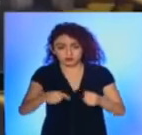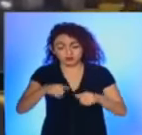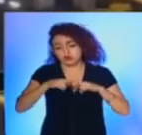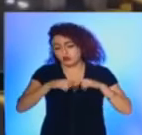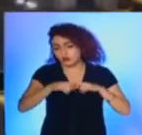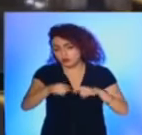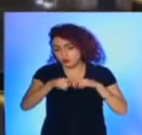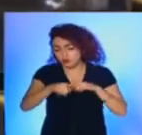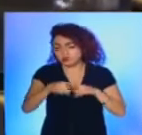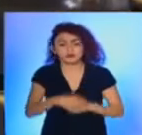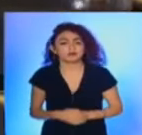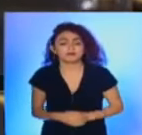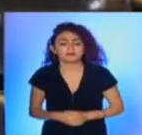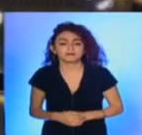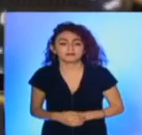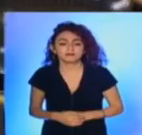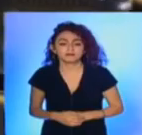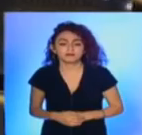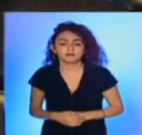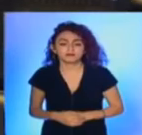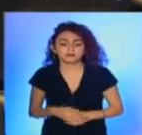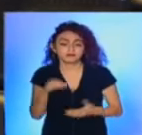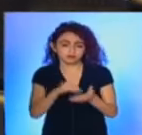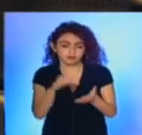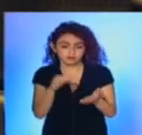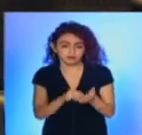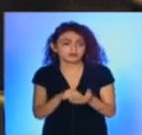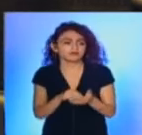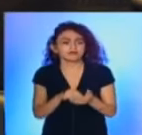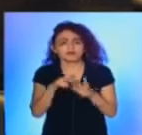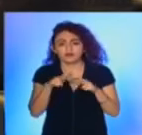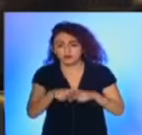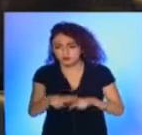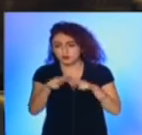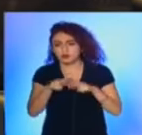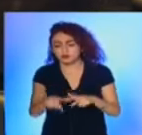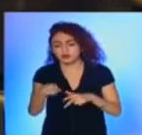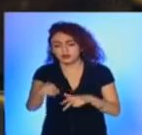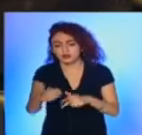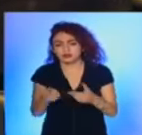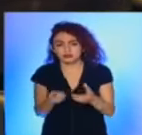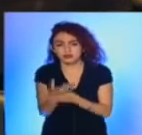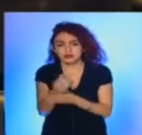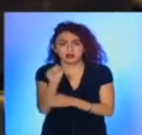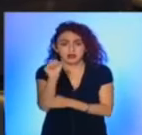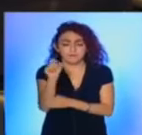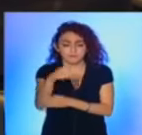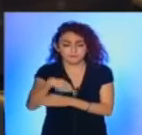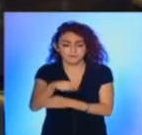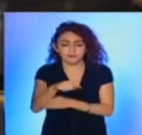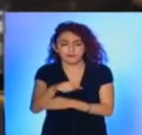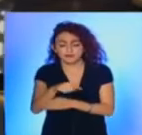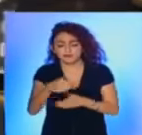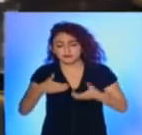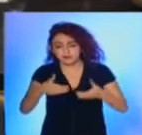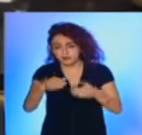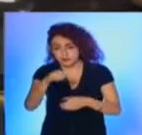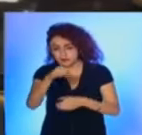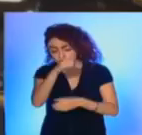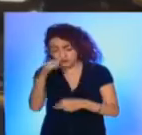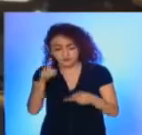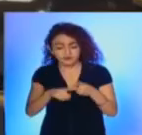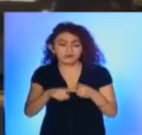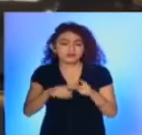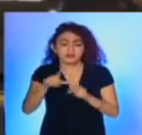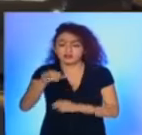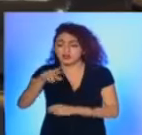carriles centrales. Finalmente comentarte, todavía circulación constante en la salida a Pátcuaro desde la calzada La Huerta, desde el rastro municipal,